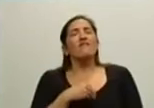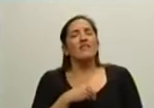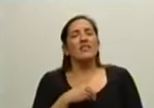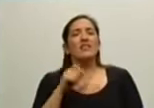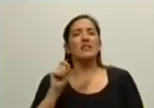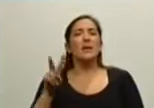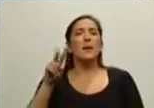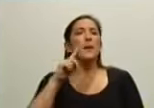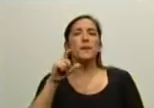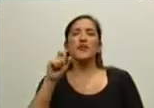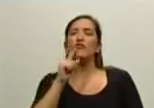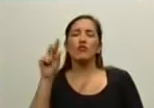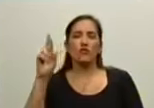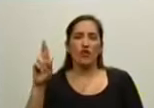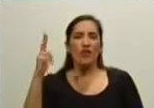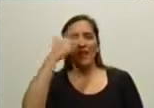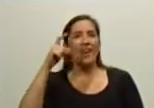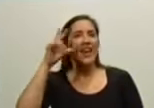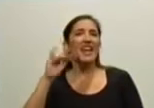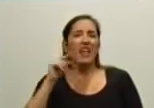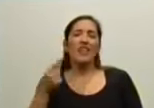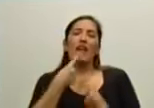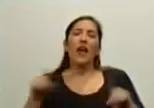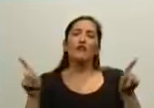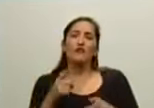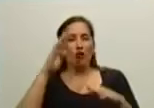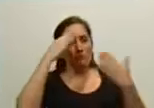Víctor Heredia, soldaditos de plomo.